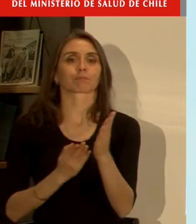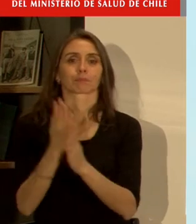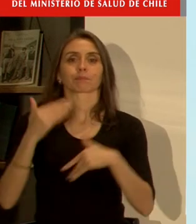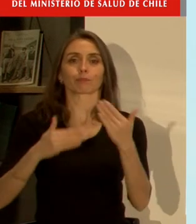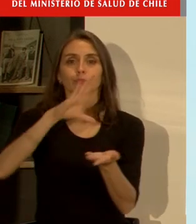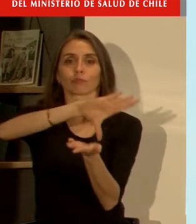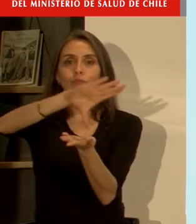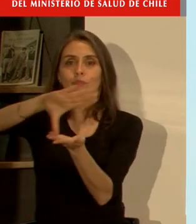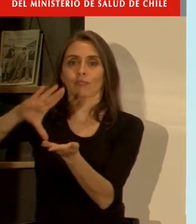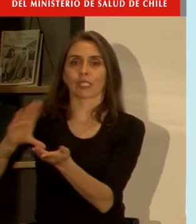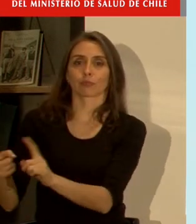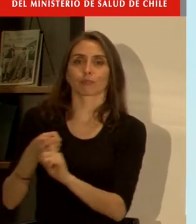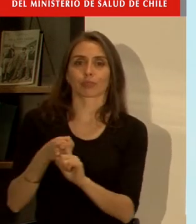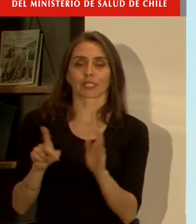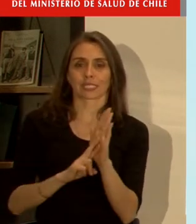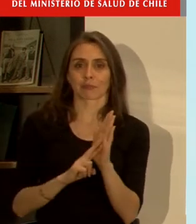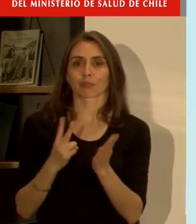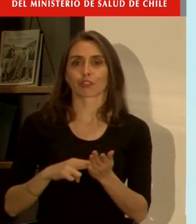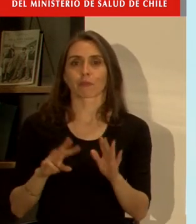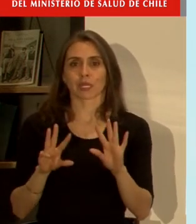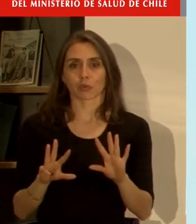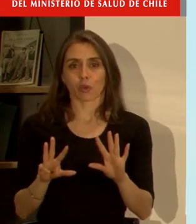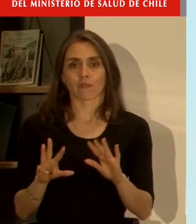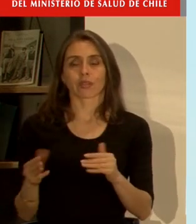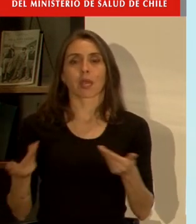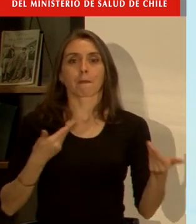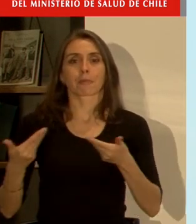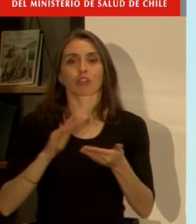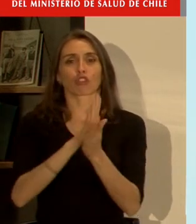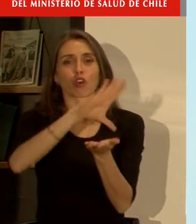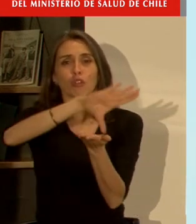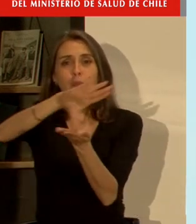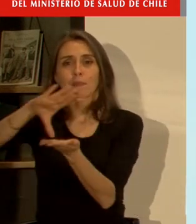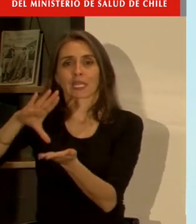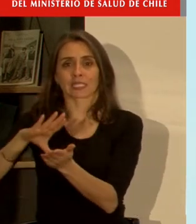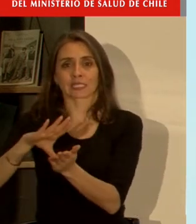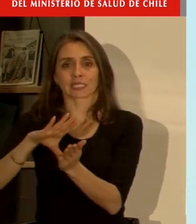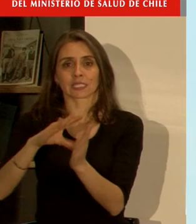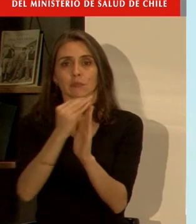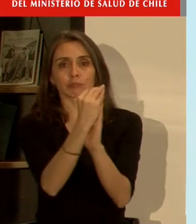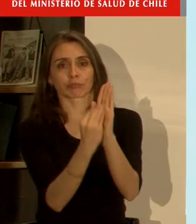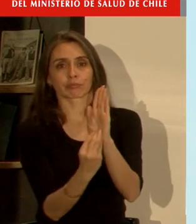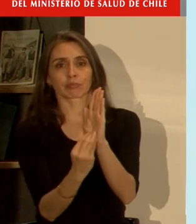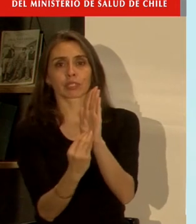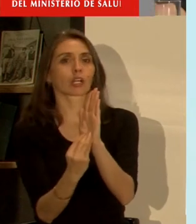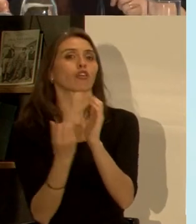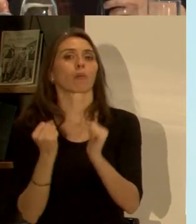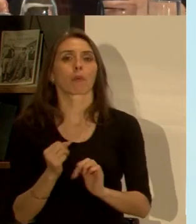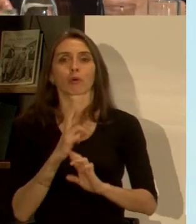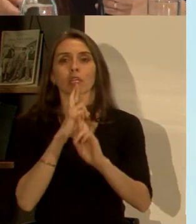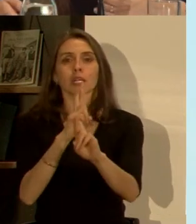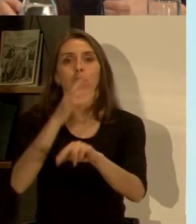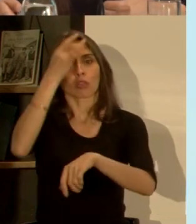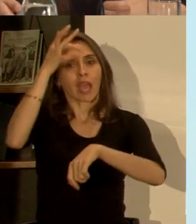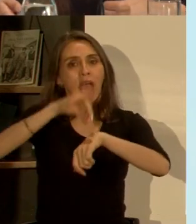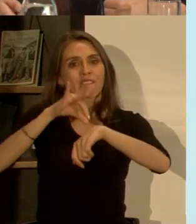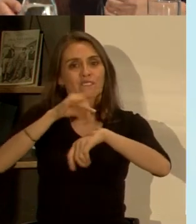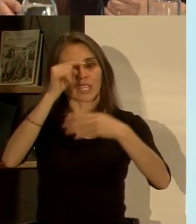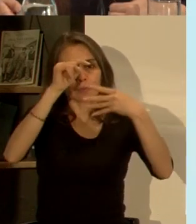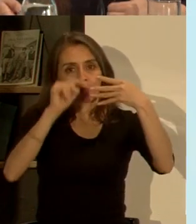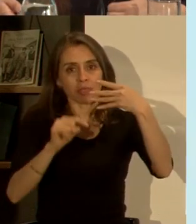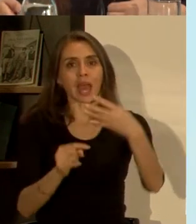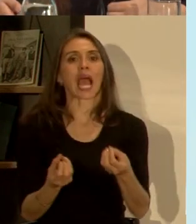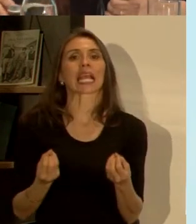vigor en los países en el año 2009 se nos pidió a todos los países levantar cuál era nuestra capacidad de respuesta con qué